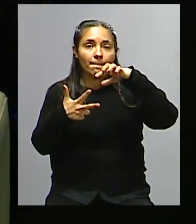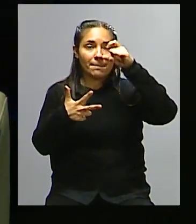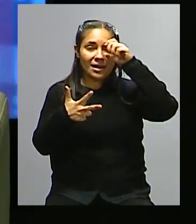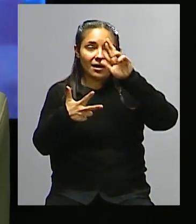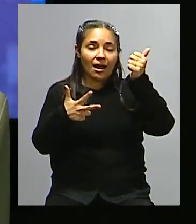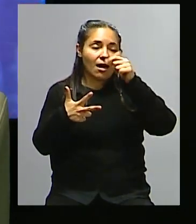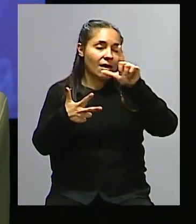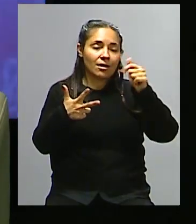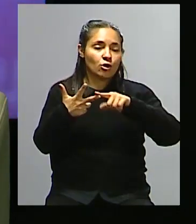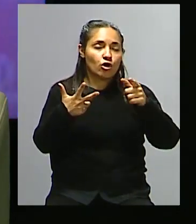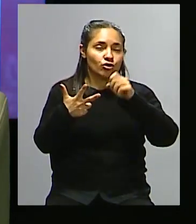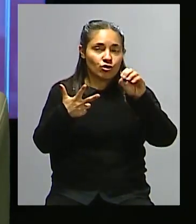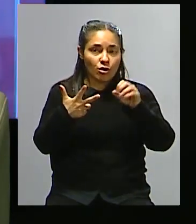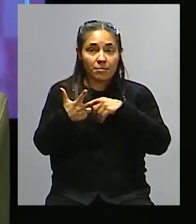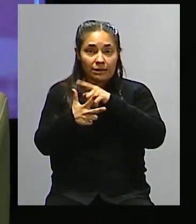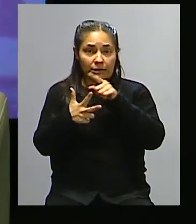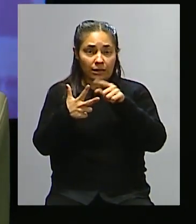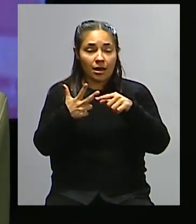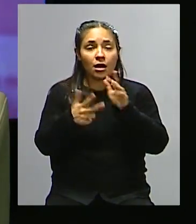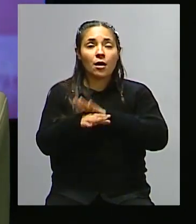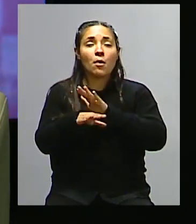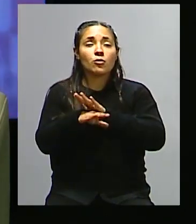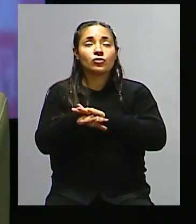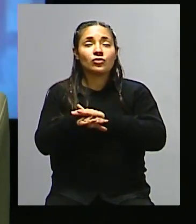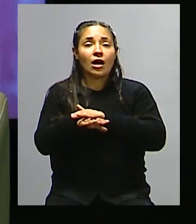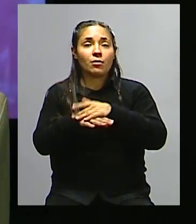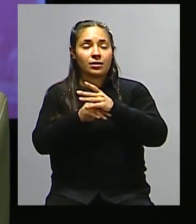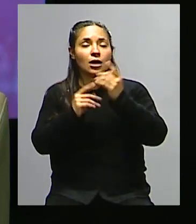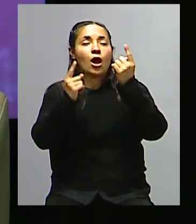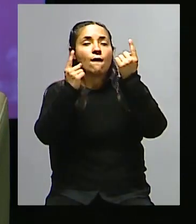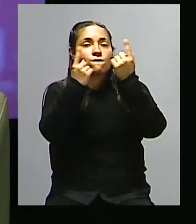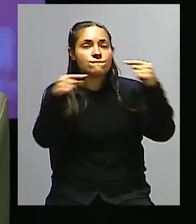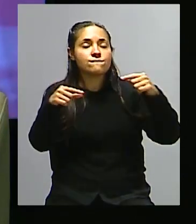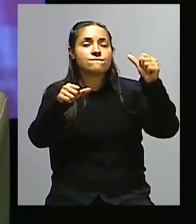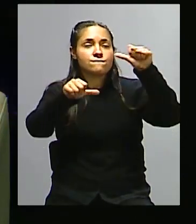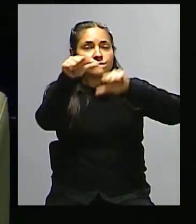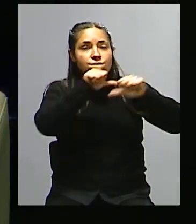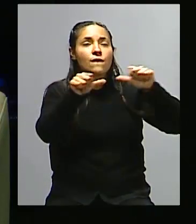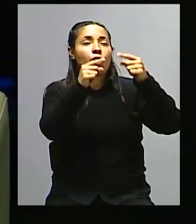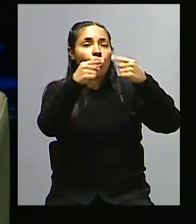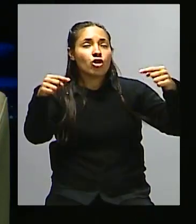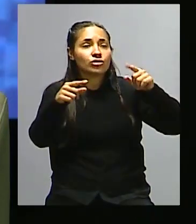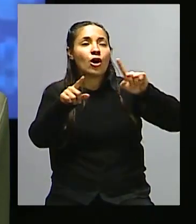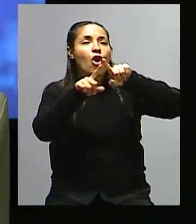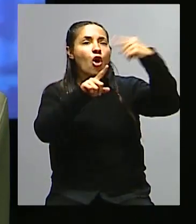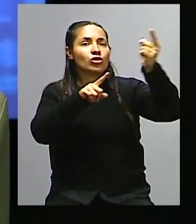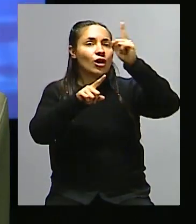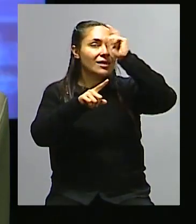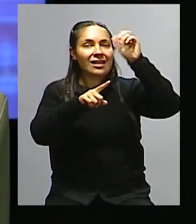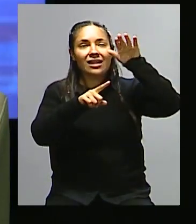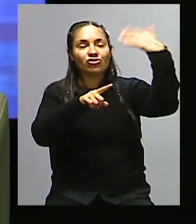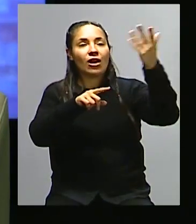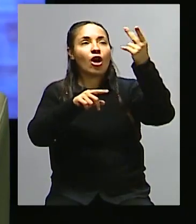con gran pronto, tanto las fórmulas como los insumos son de carácter de otros laboratorios internacionales, o sea,